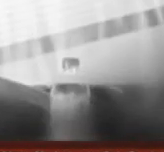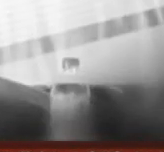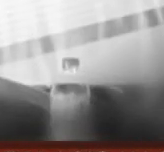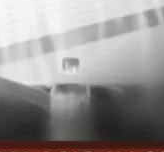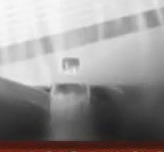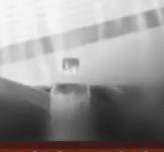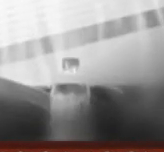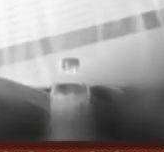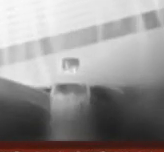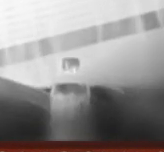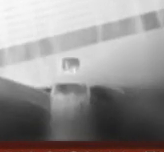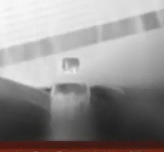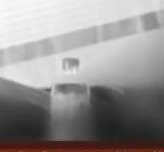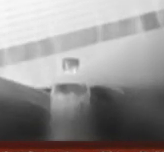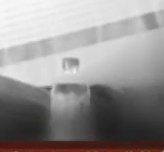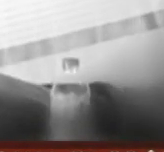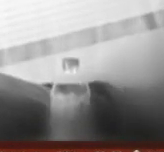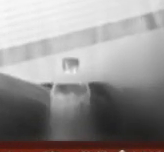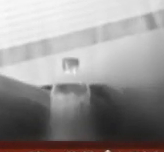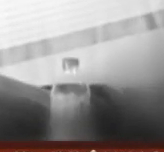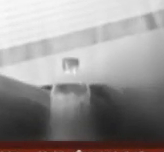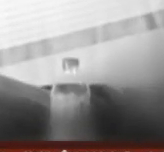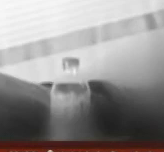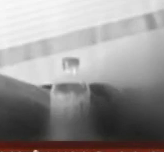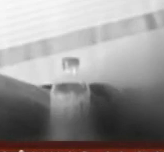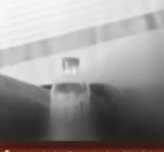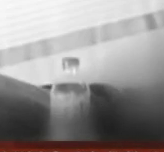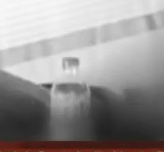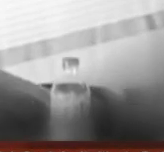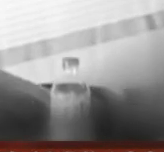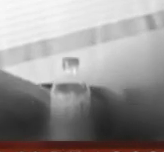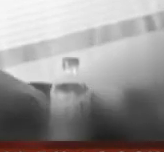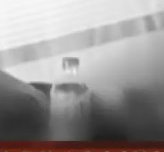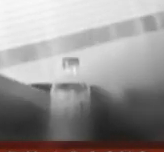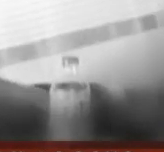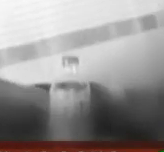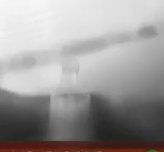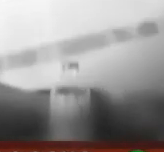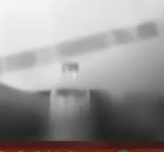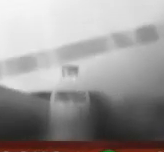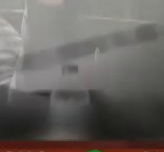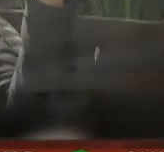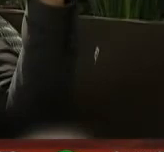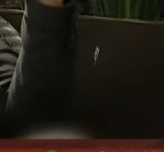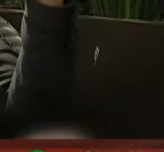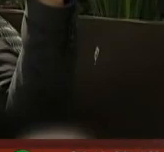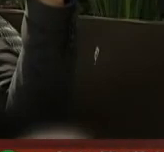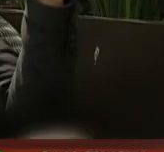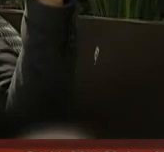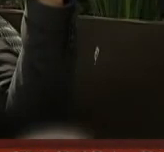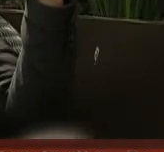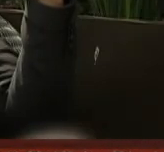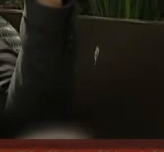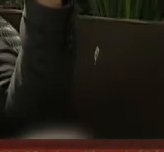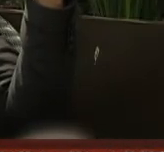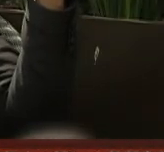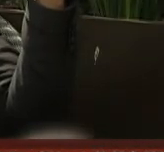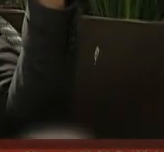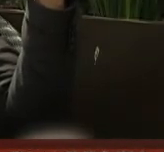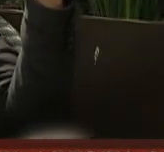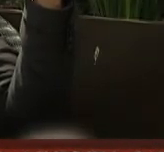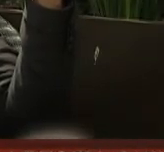Creo que para nosotros ha sido importante, es una historia feliz en la literatura, Egresado de la Universidad